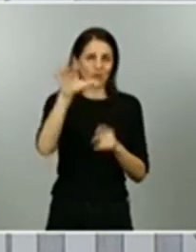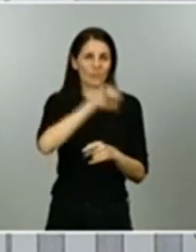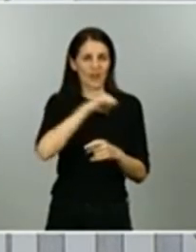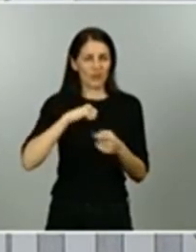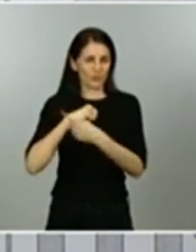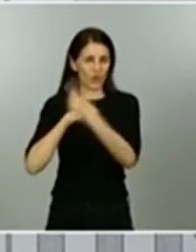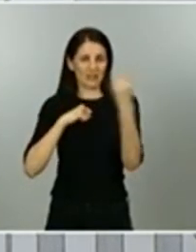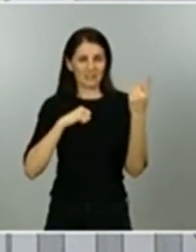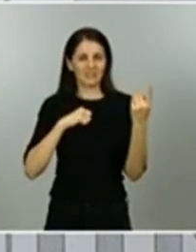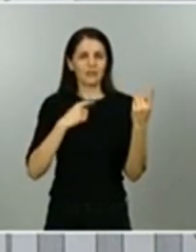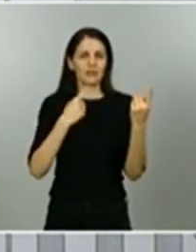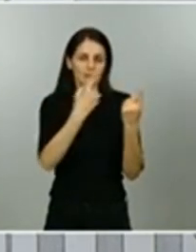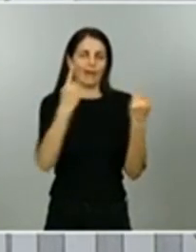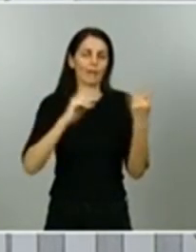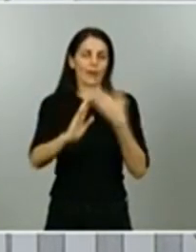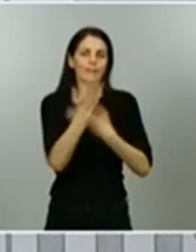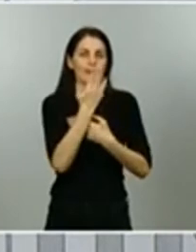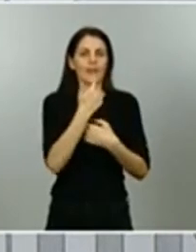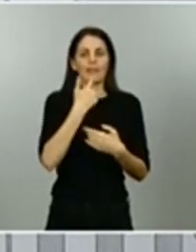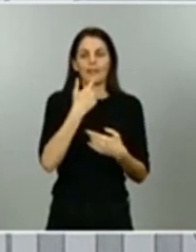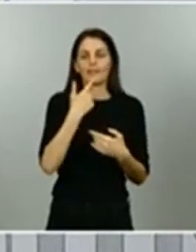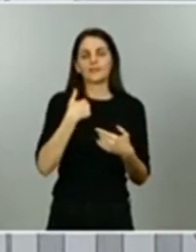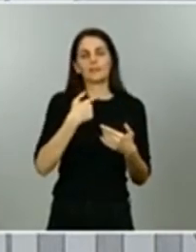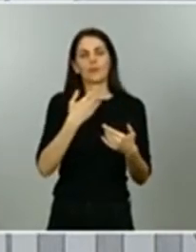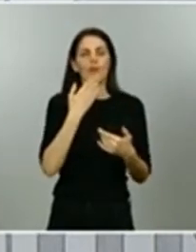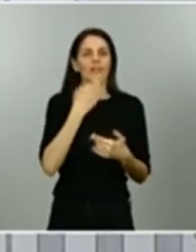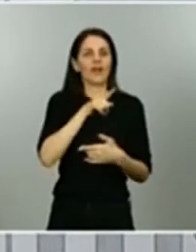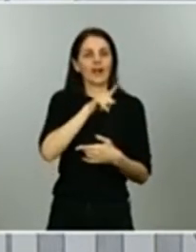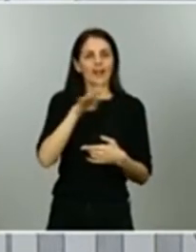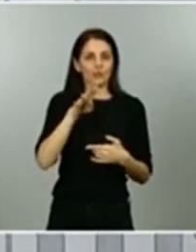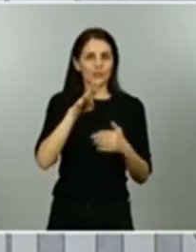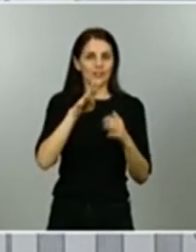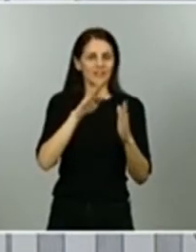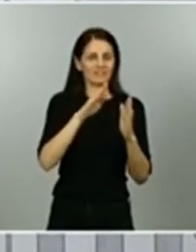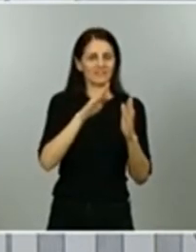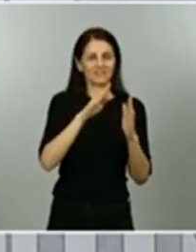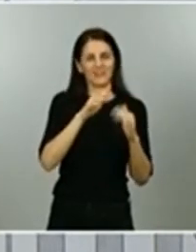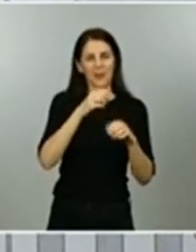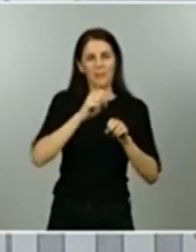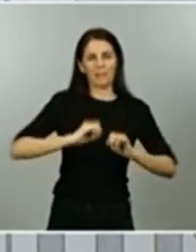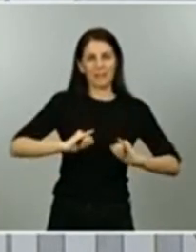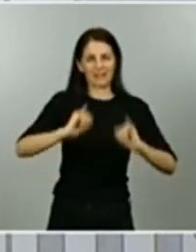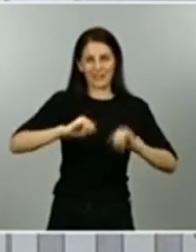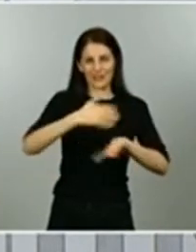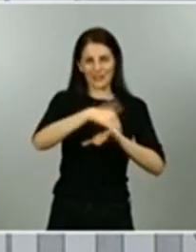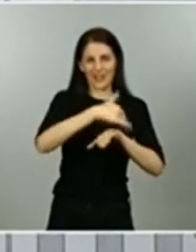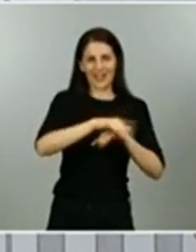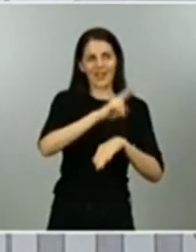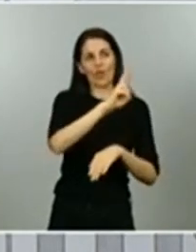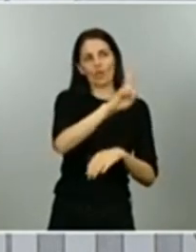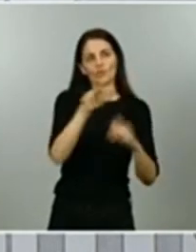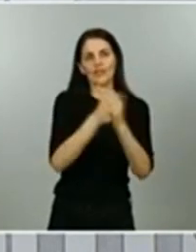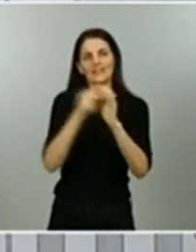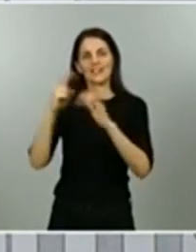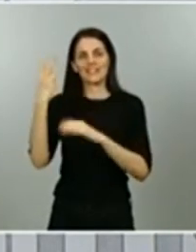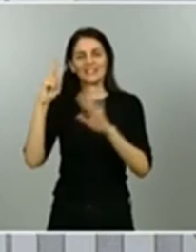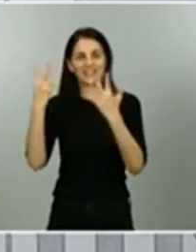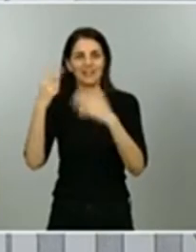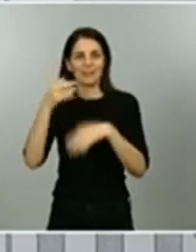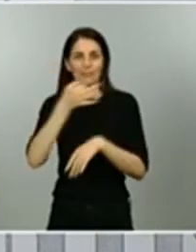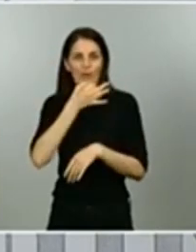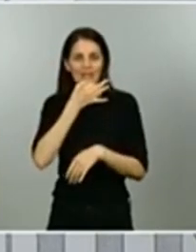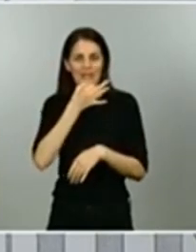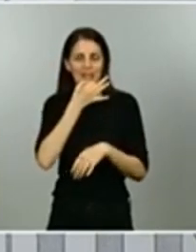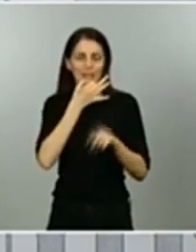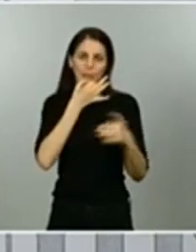de que la franja de paseo de mañana de 14 años de 12 a 7 de la tarde pues con la temperatura que empieza a hacer esas comunidades autónomas no era la más adecuada y